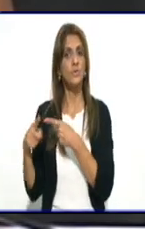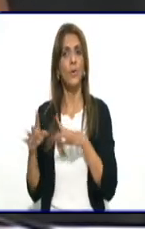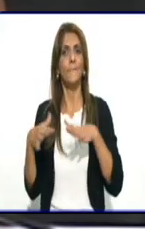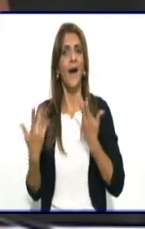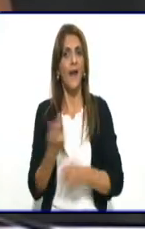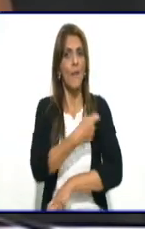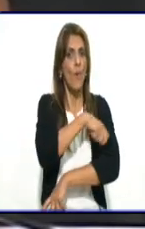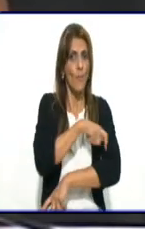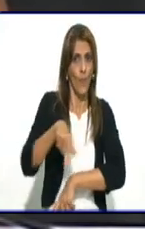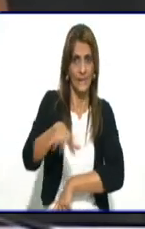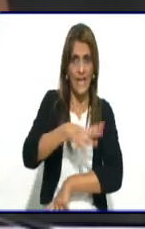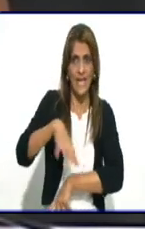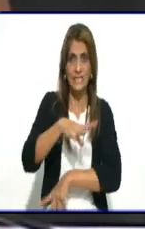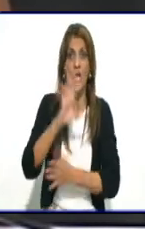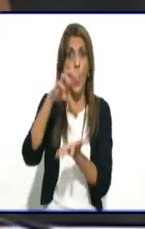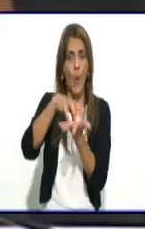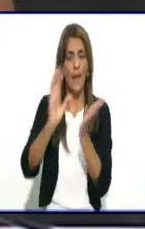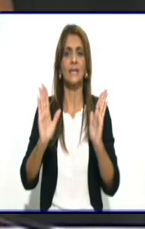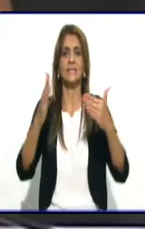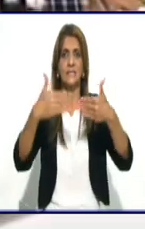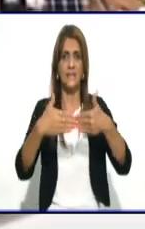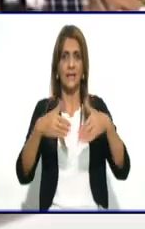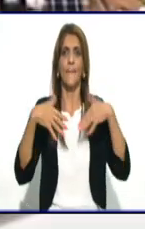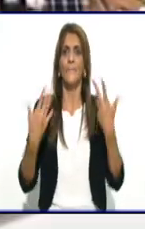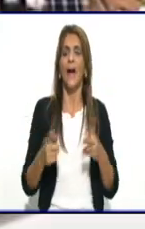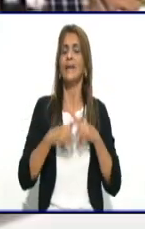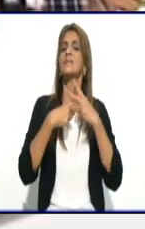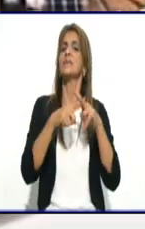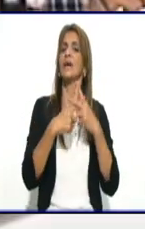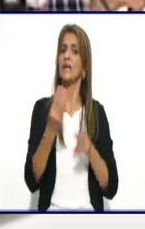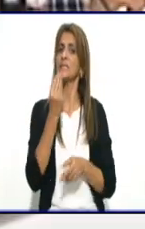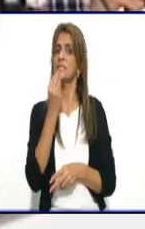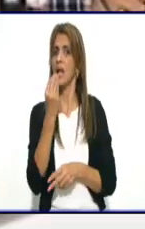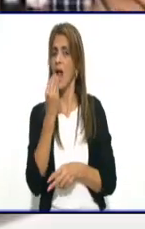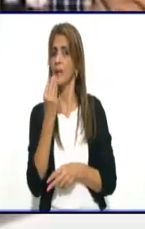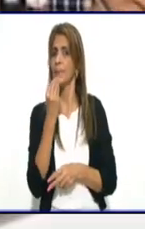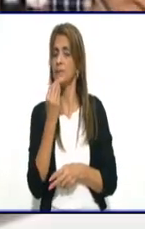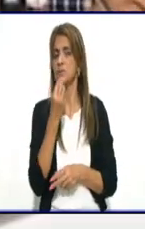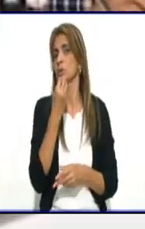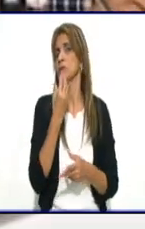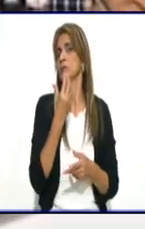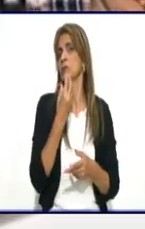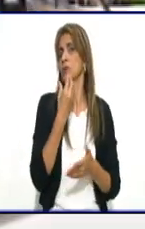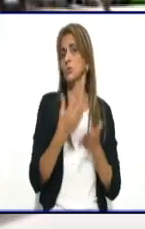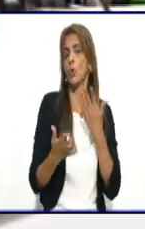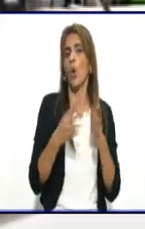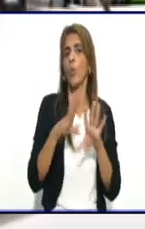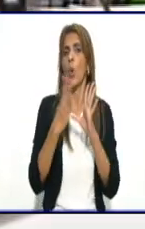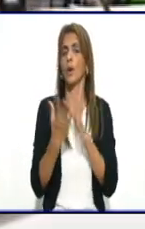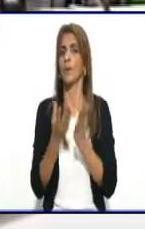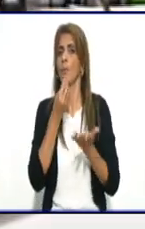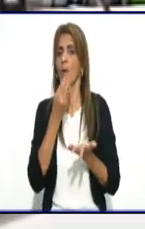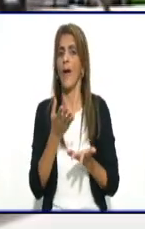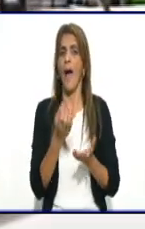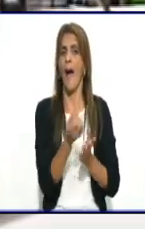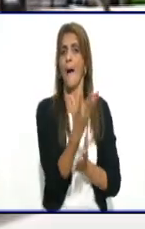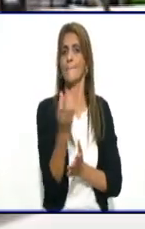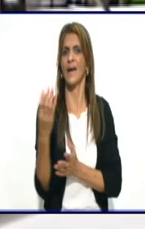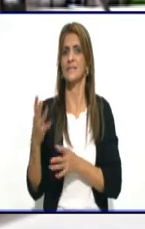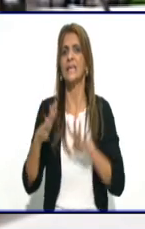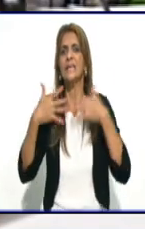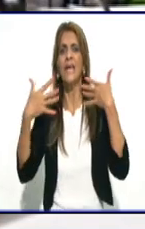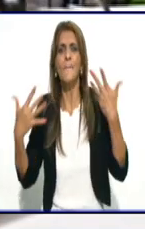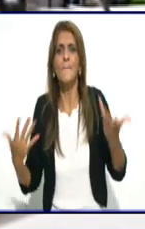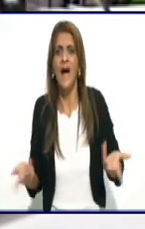esta zona para que se garantice la alimentación y todo tipo de necesidades que puedan comenzar a aparecer. ¿Qué pasa con los trabajadores que viven en esa zona que